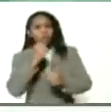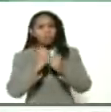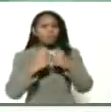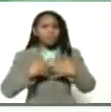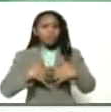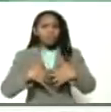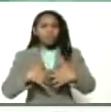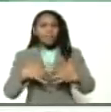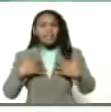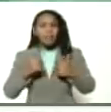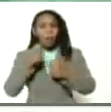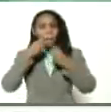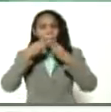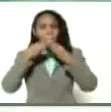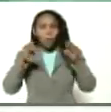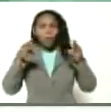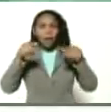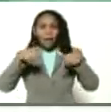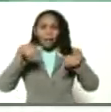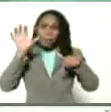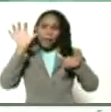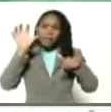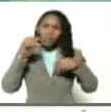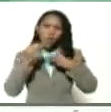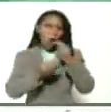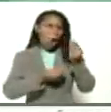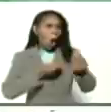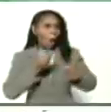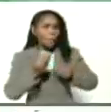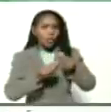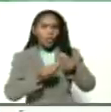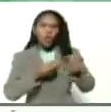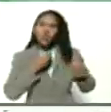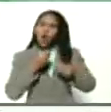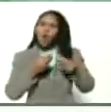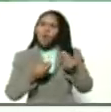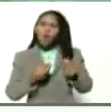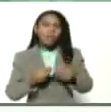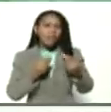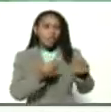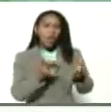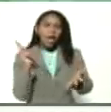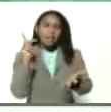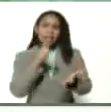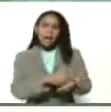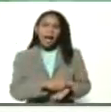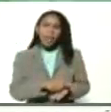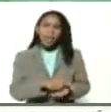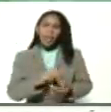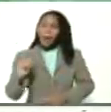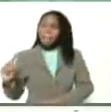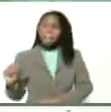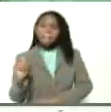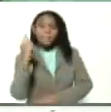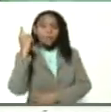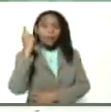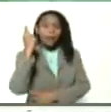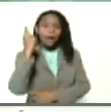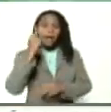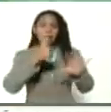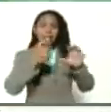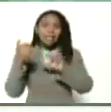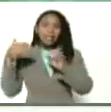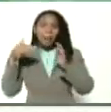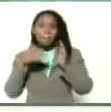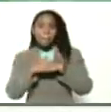salud pública del país cómo hemos garantizado la llegada de las primeras 600